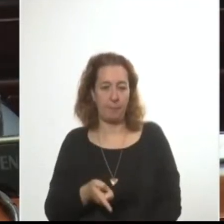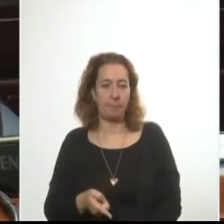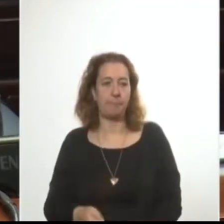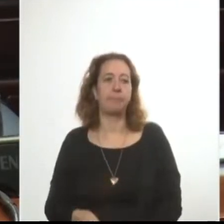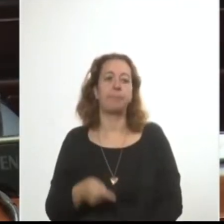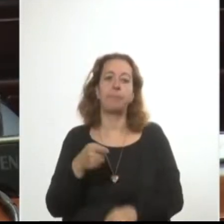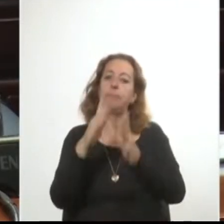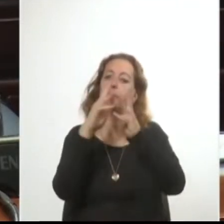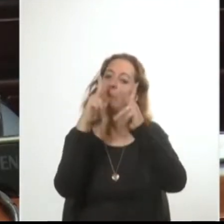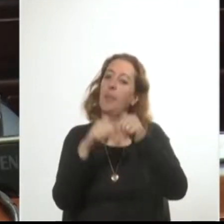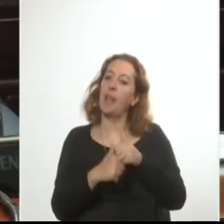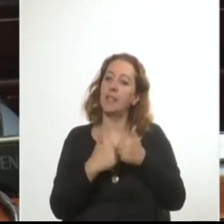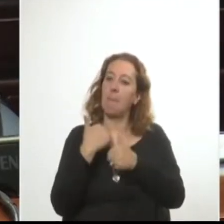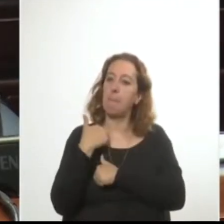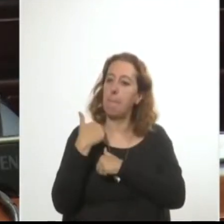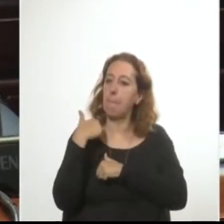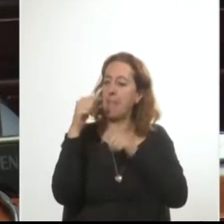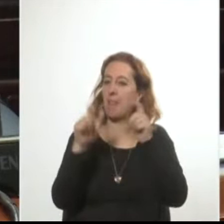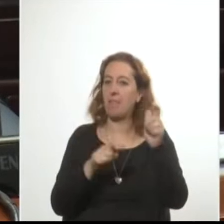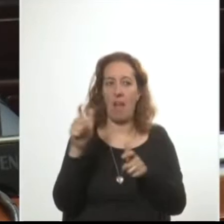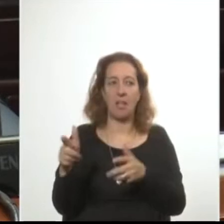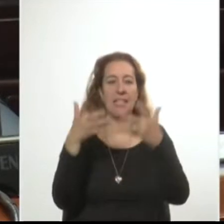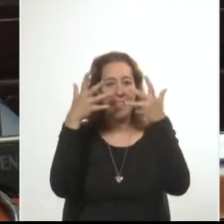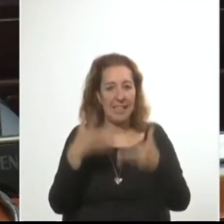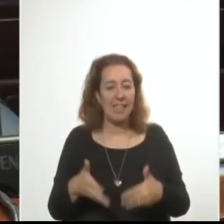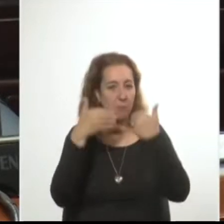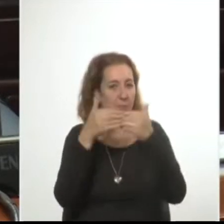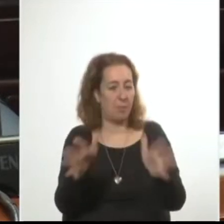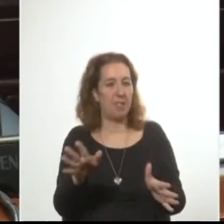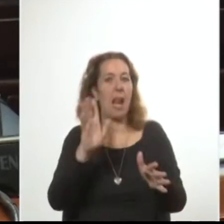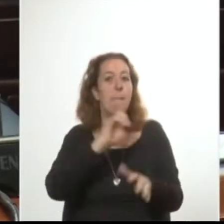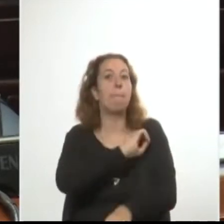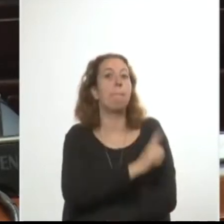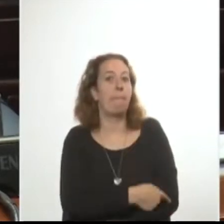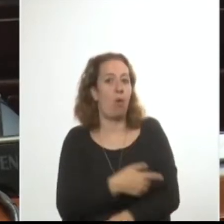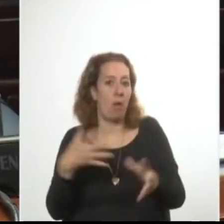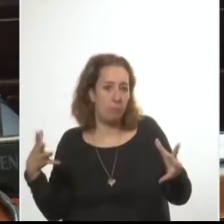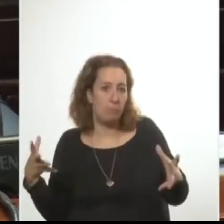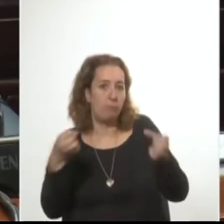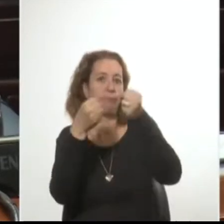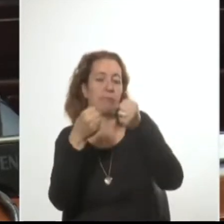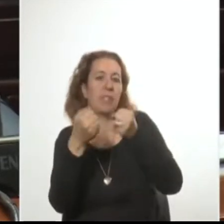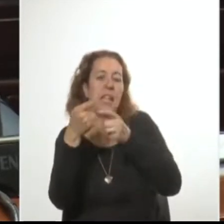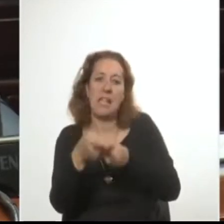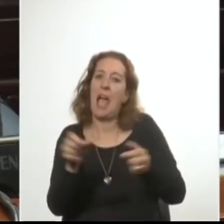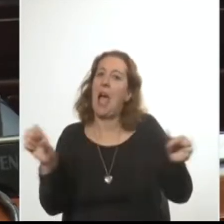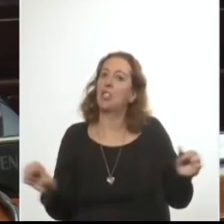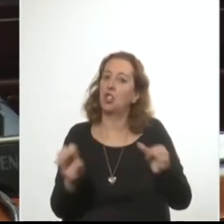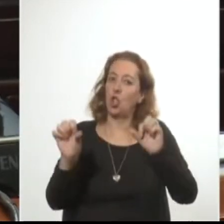militarmente pensando en tomar el poder por las armas y comienzan a realizar acciones violentas,